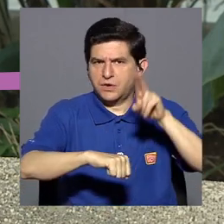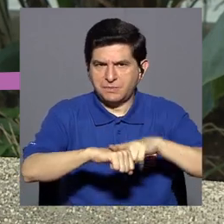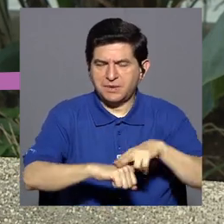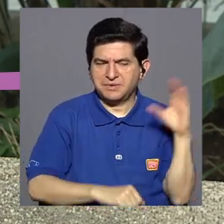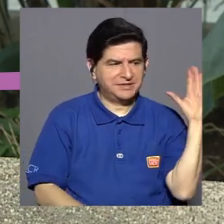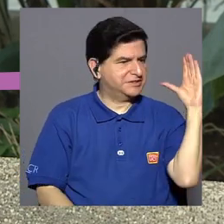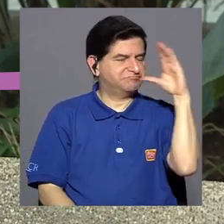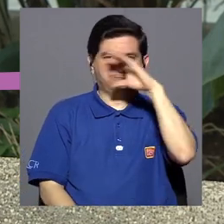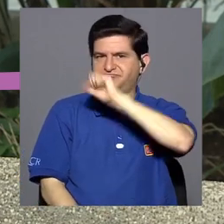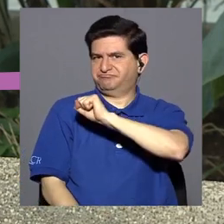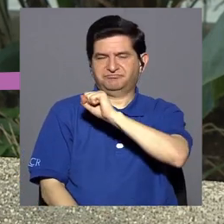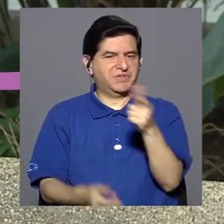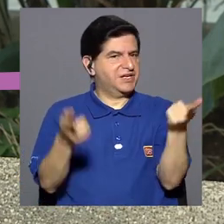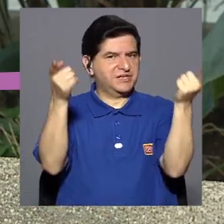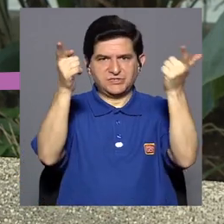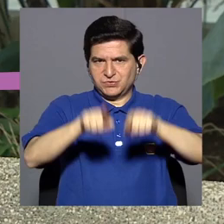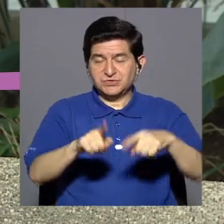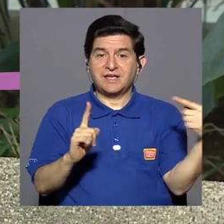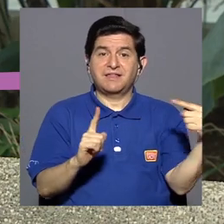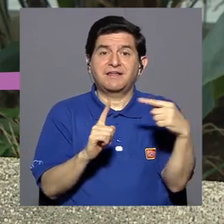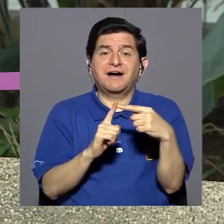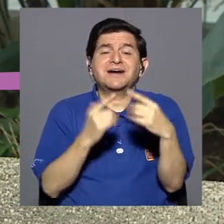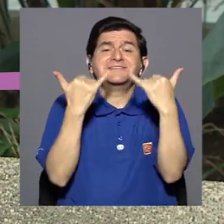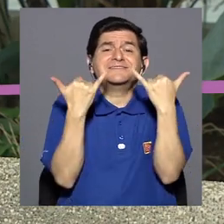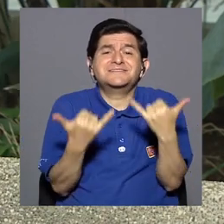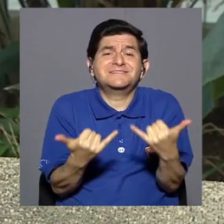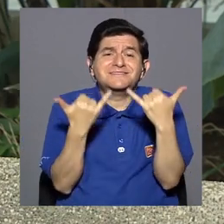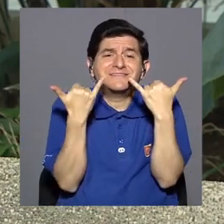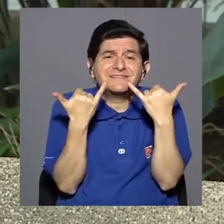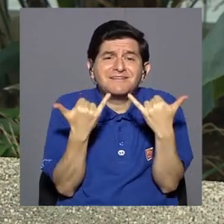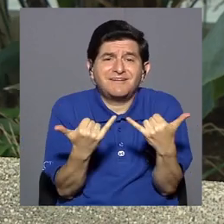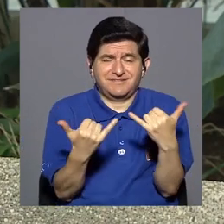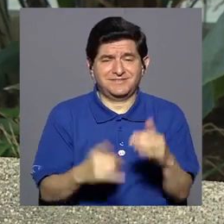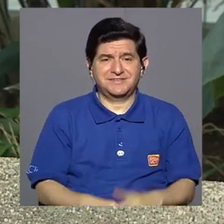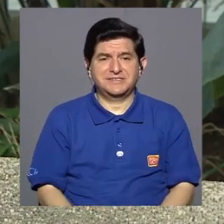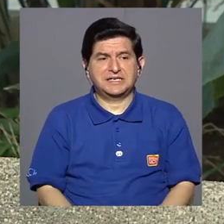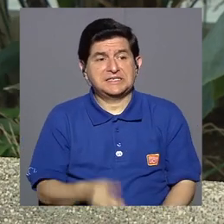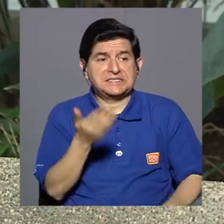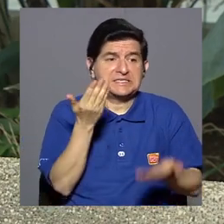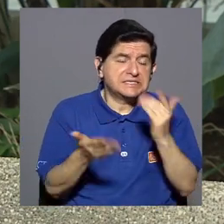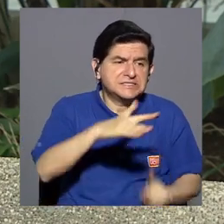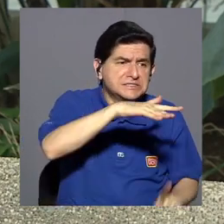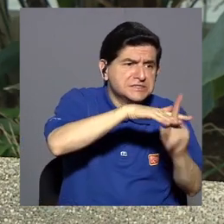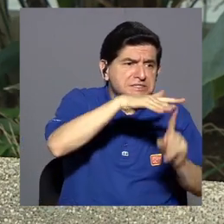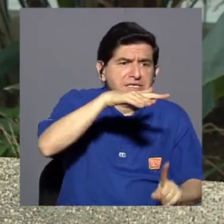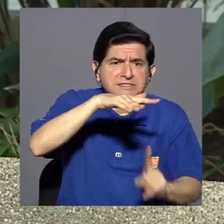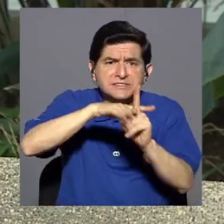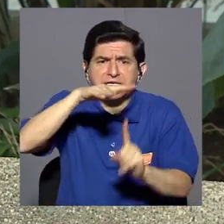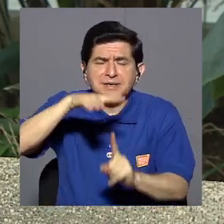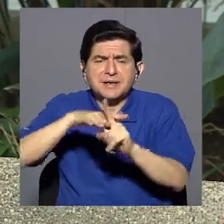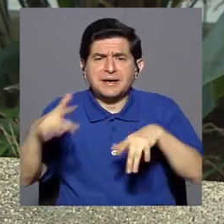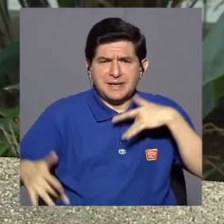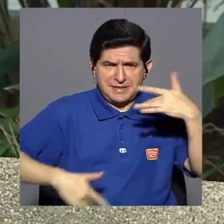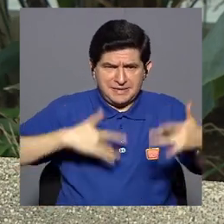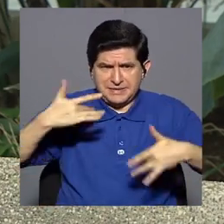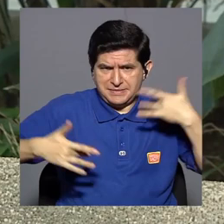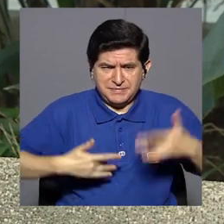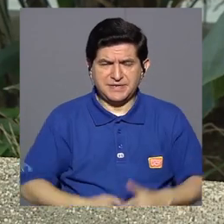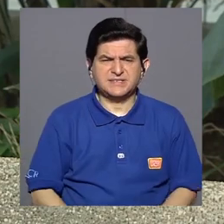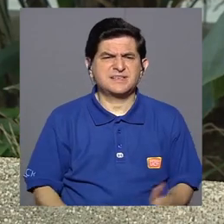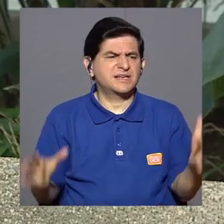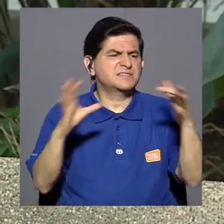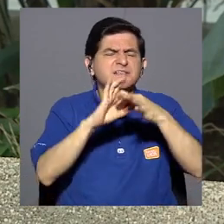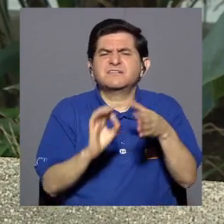Generalmente no nos damos cuenta de ella hasta cuando ya van apareciendo ciertos síntomas.